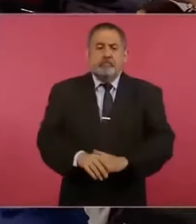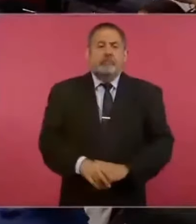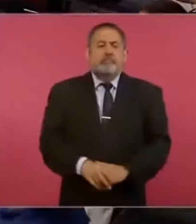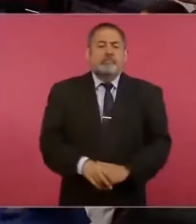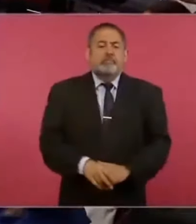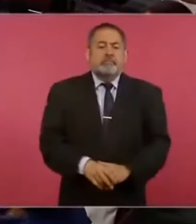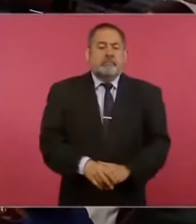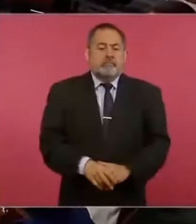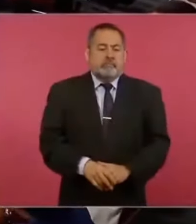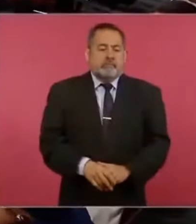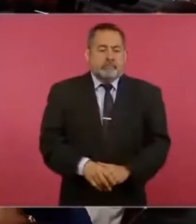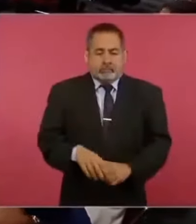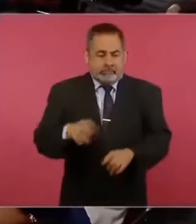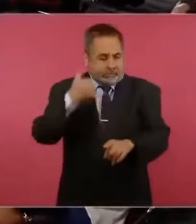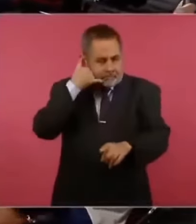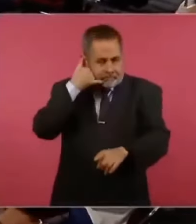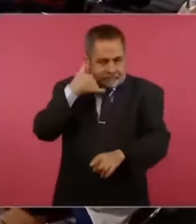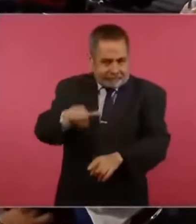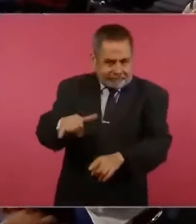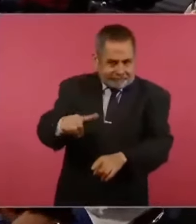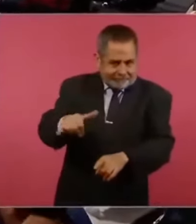Ahora vamos a contestar.